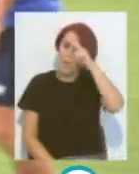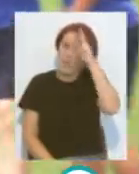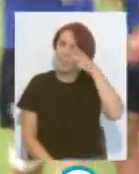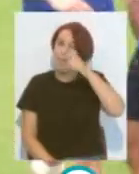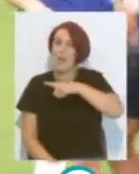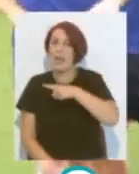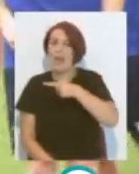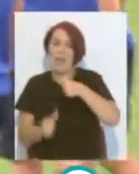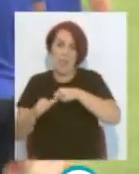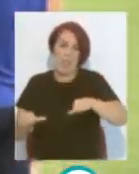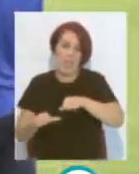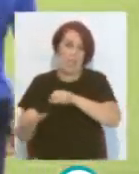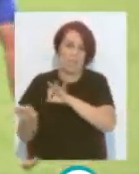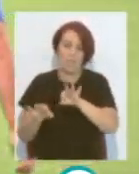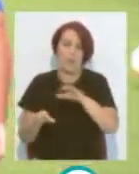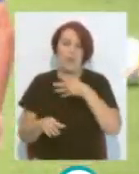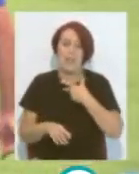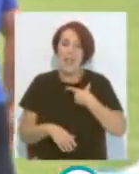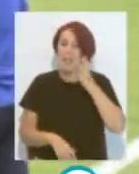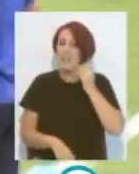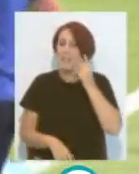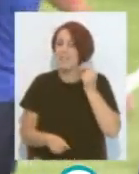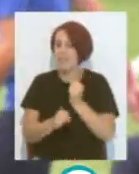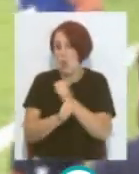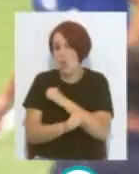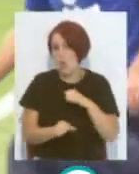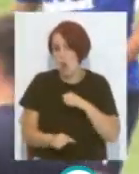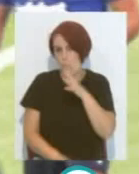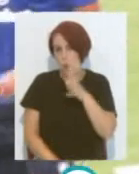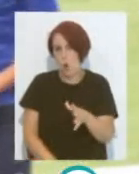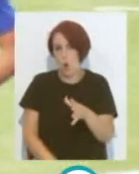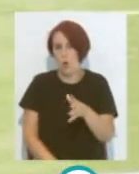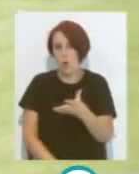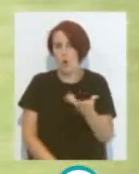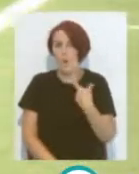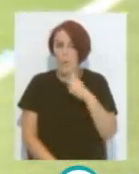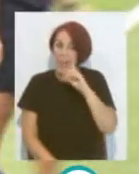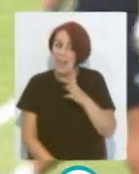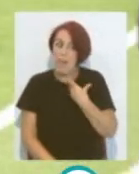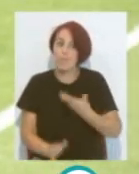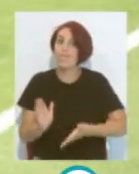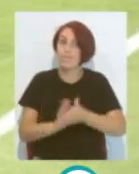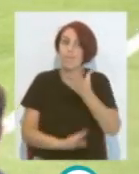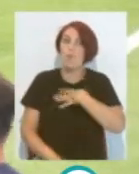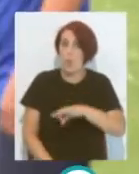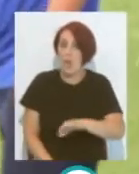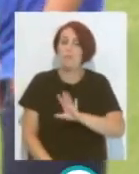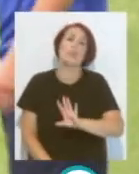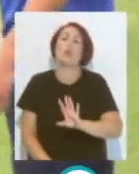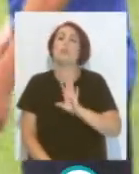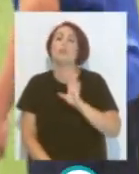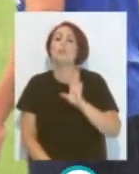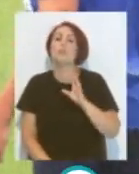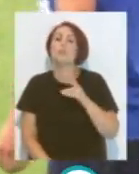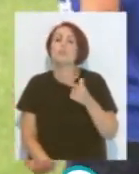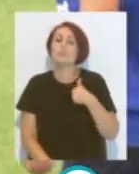Álvaro Jiménez Estuvo trabajando solo También Porque tenía Bueno Estaba en la parrilla De salida Y lo que sí decir Que nosotros